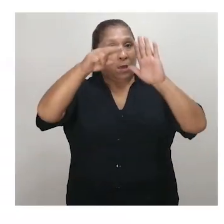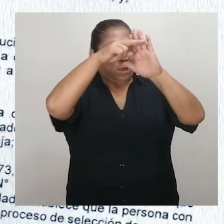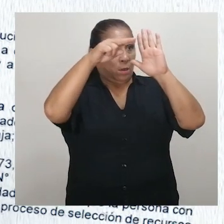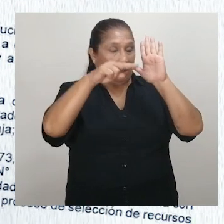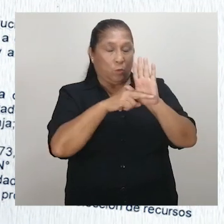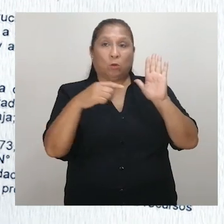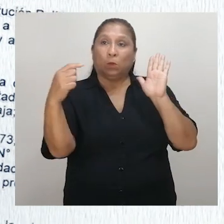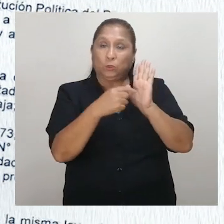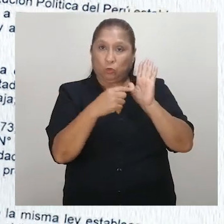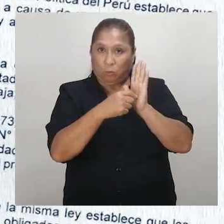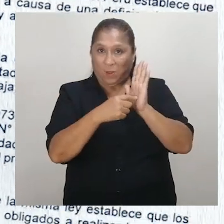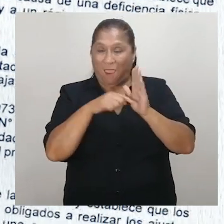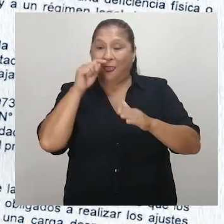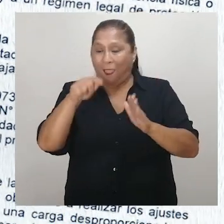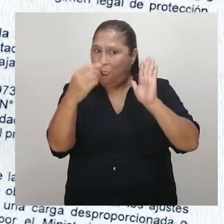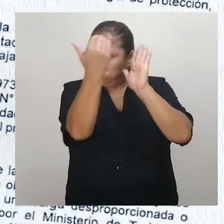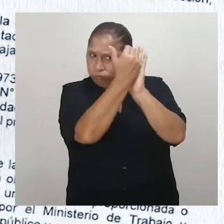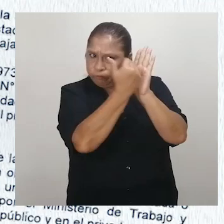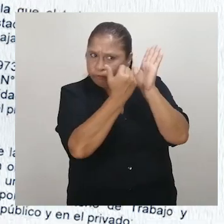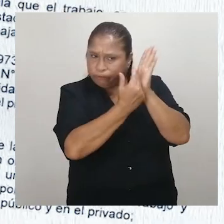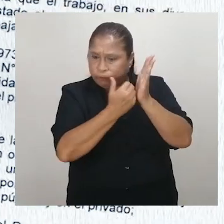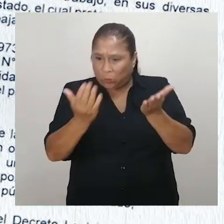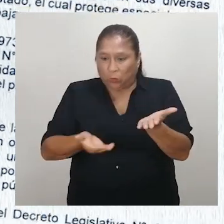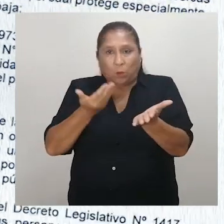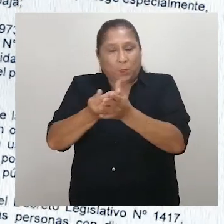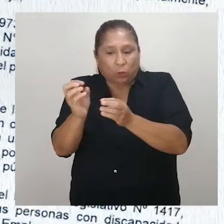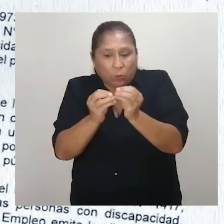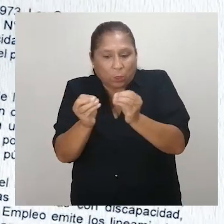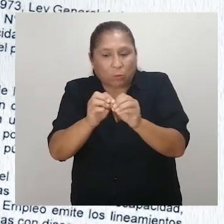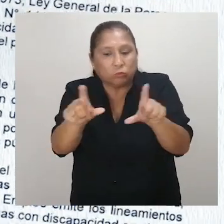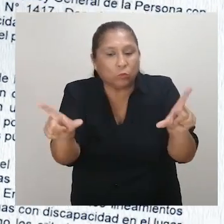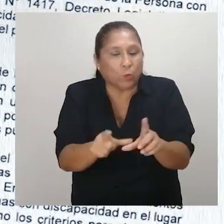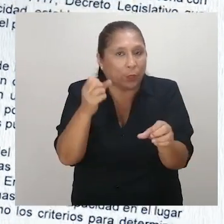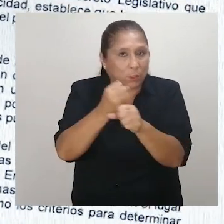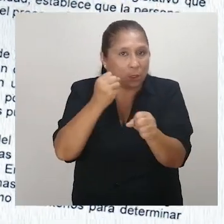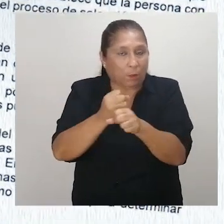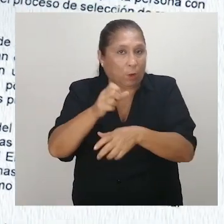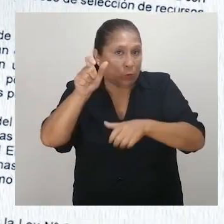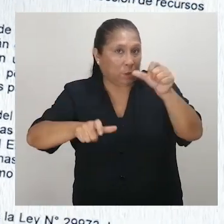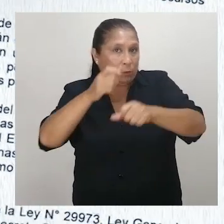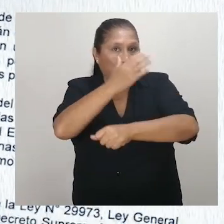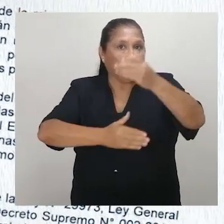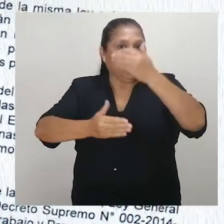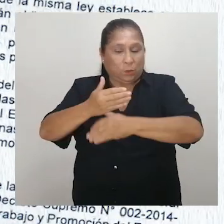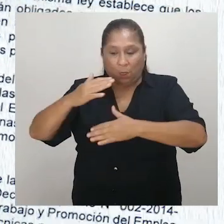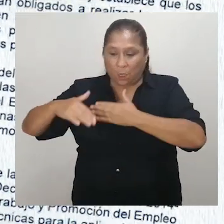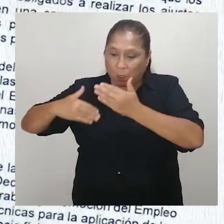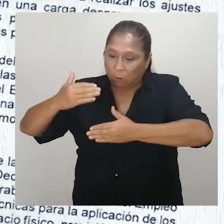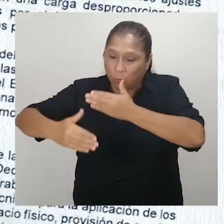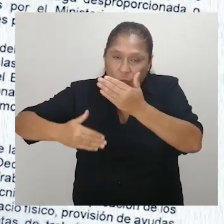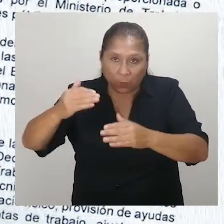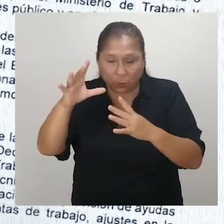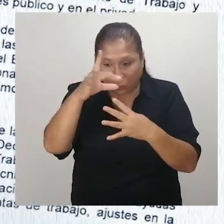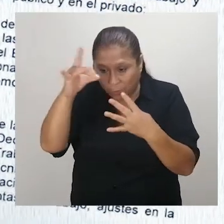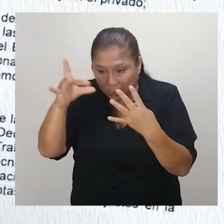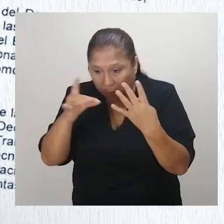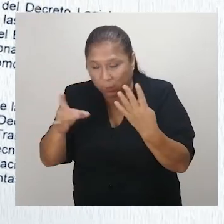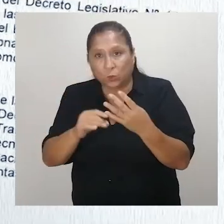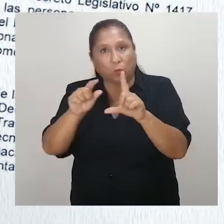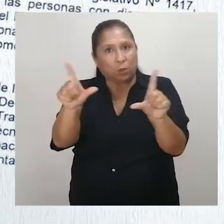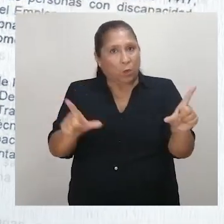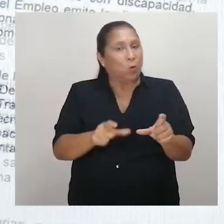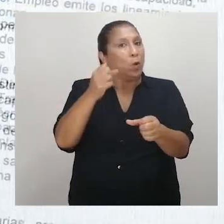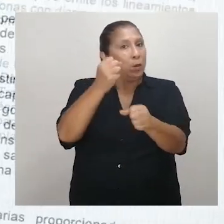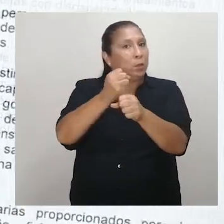En la norma sobre lineamientos para el otorgamiento de ajustes razonables a las personas con discapacidad en el proceso de selección